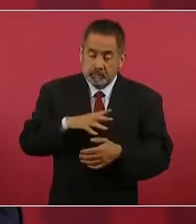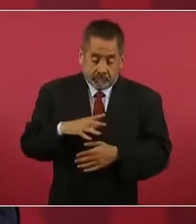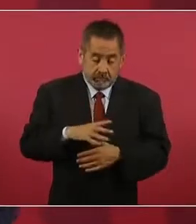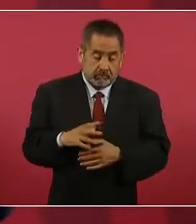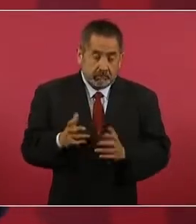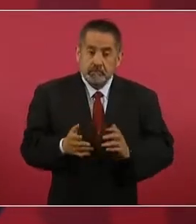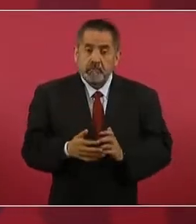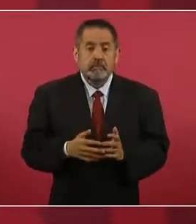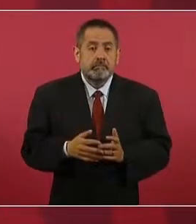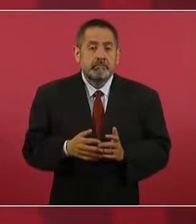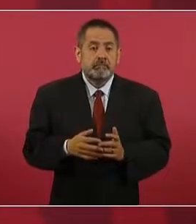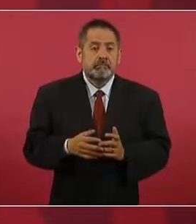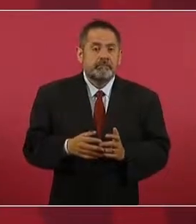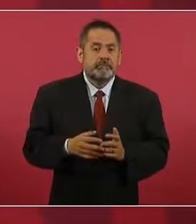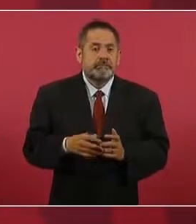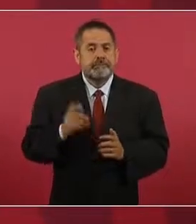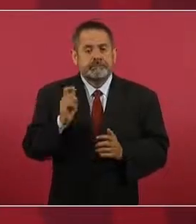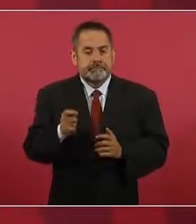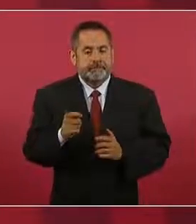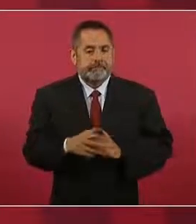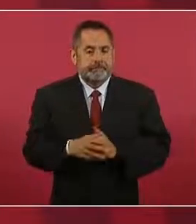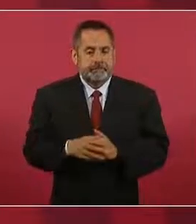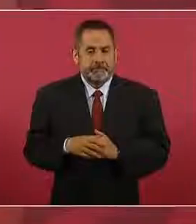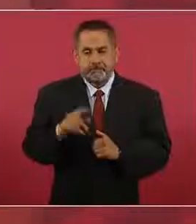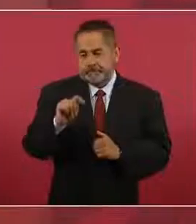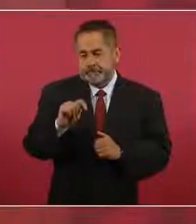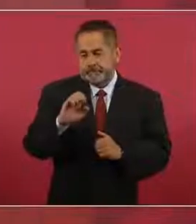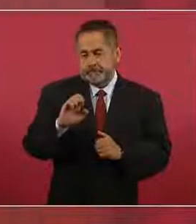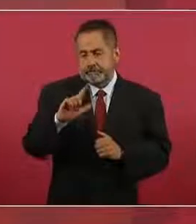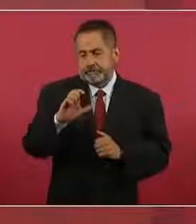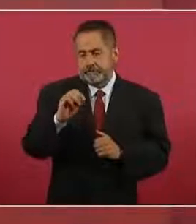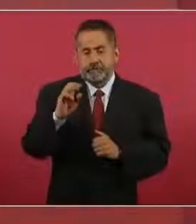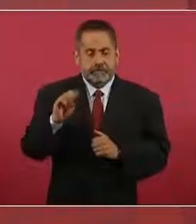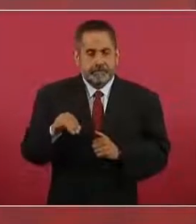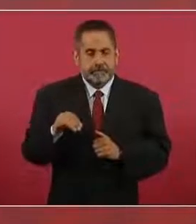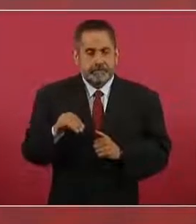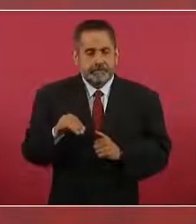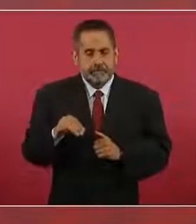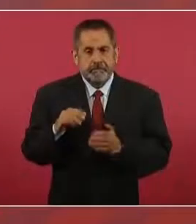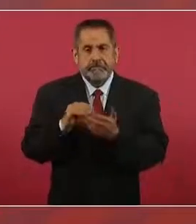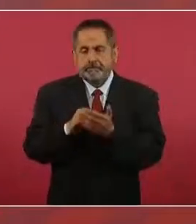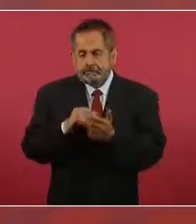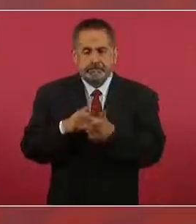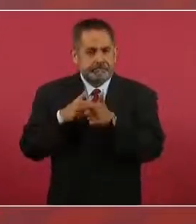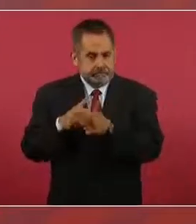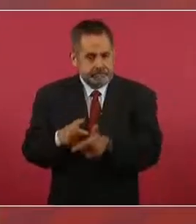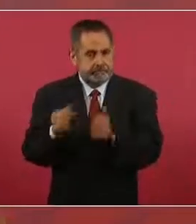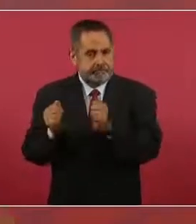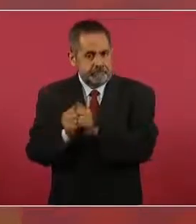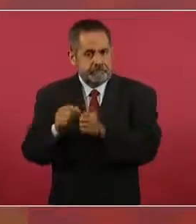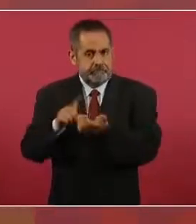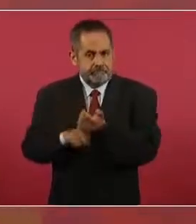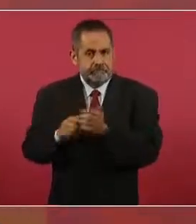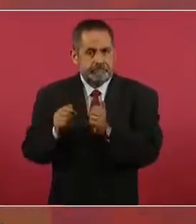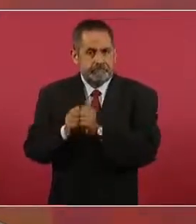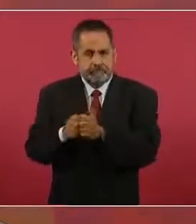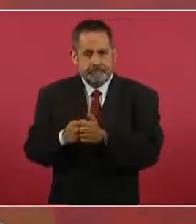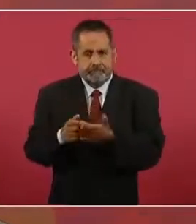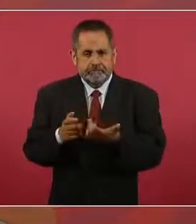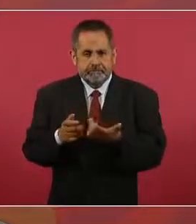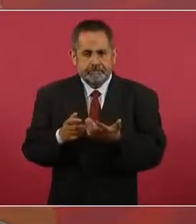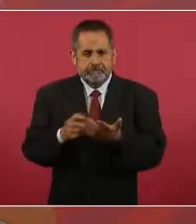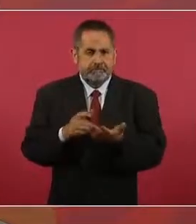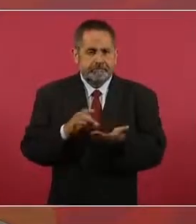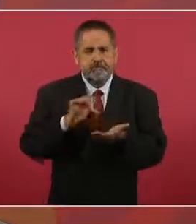Entonces, en Telecom vas a seguir con los giros y los